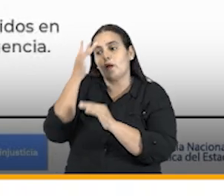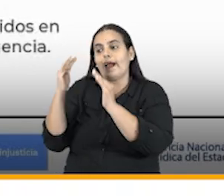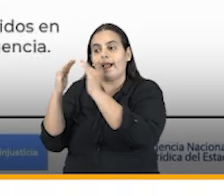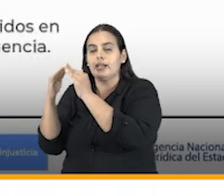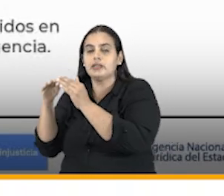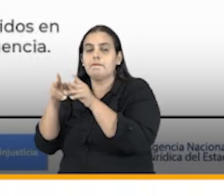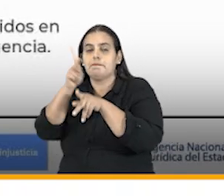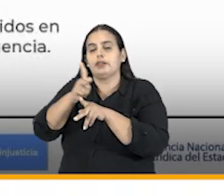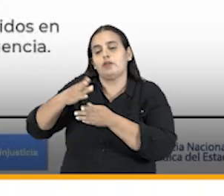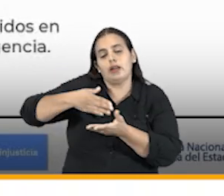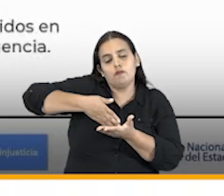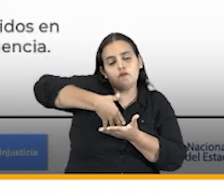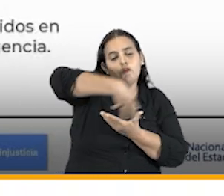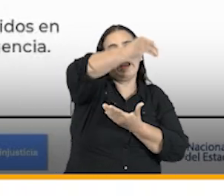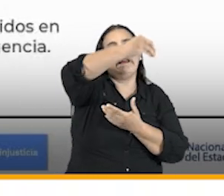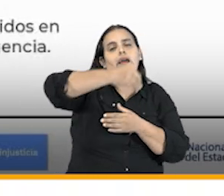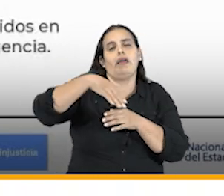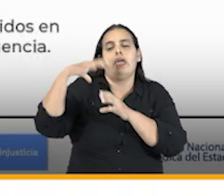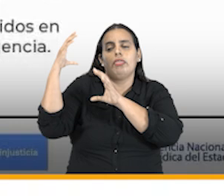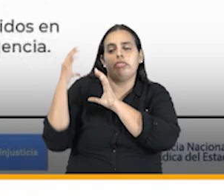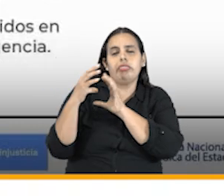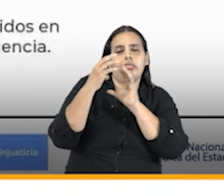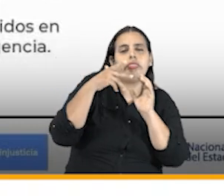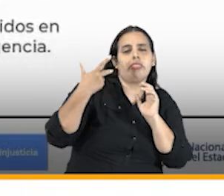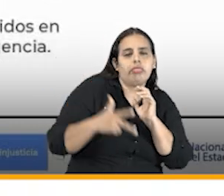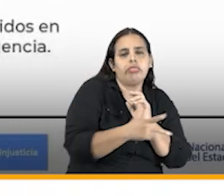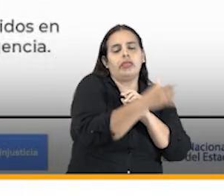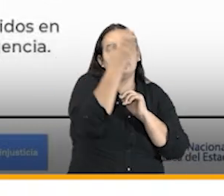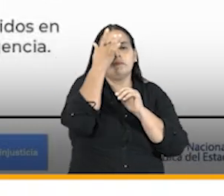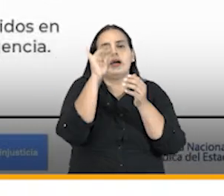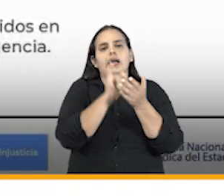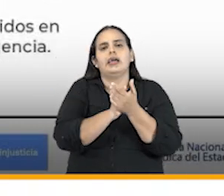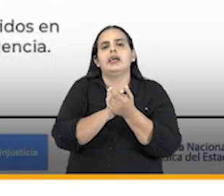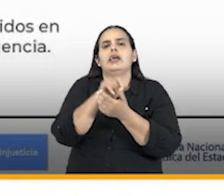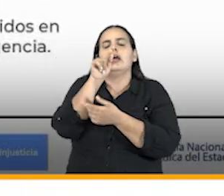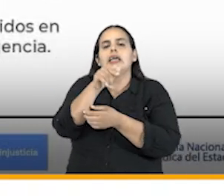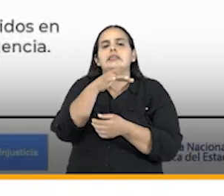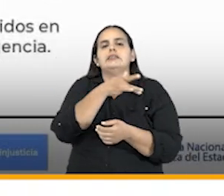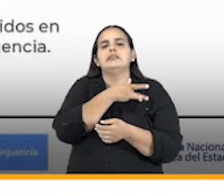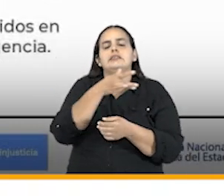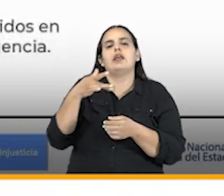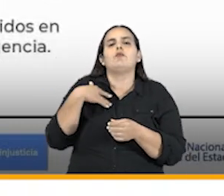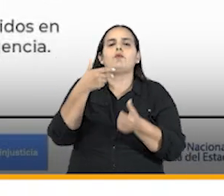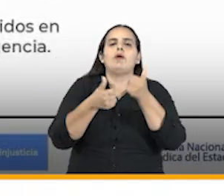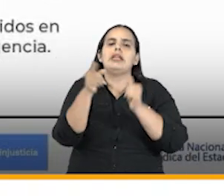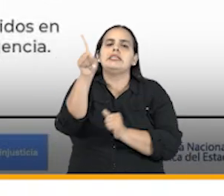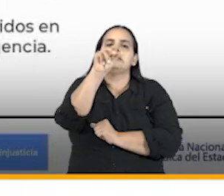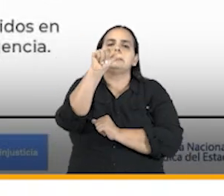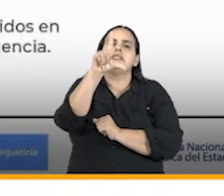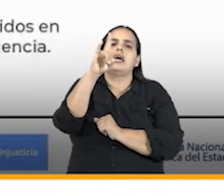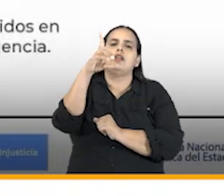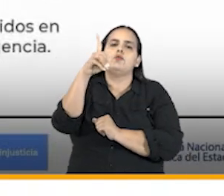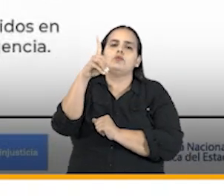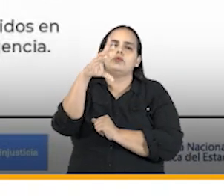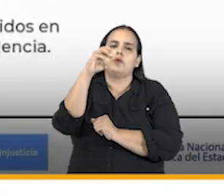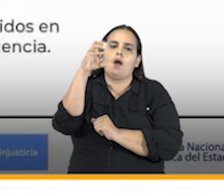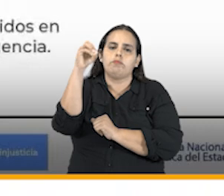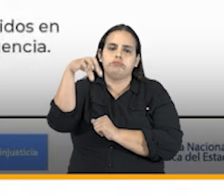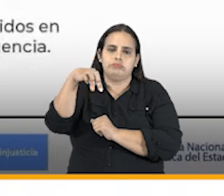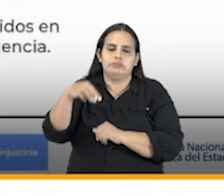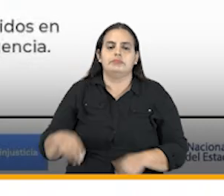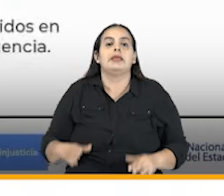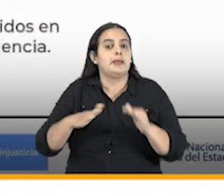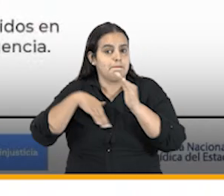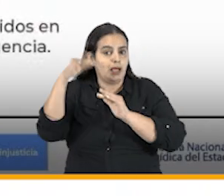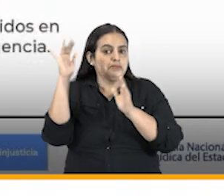forzado y dos procesos relevantes por la liquidación de SaludCop eso digamos es dentro